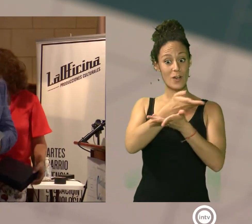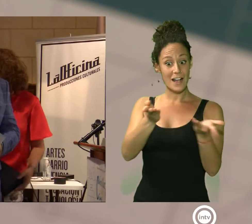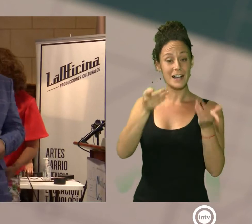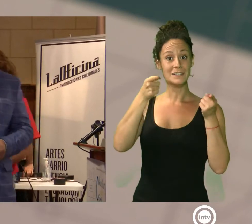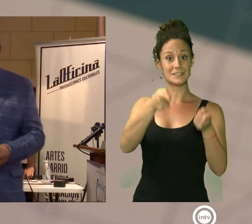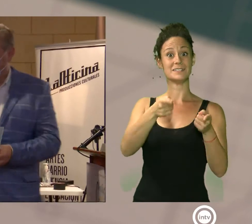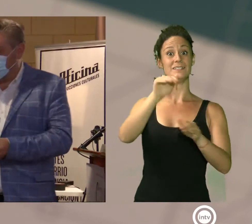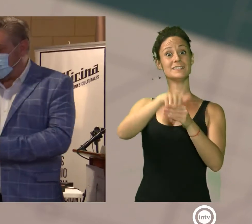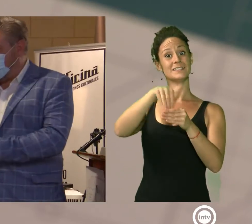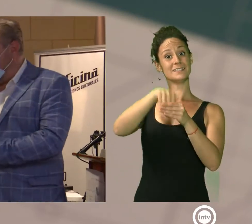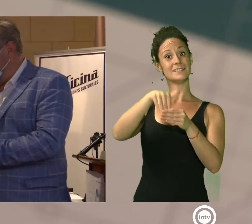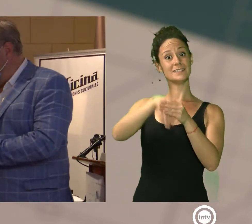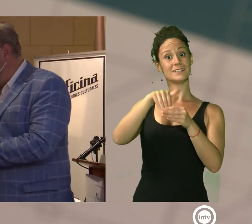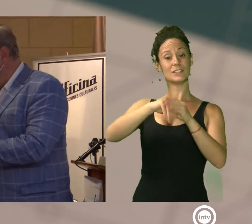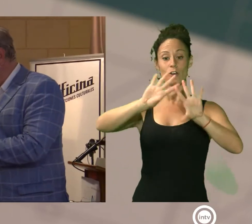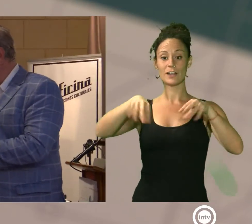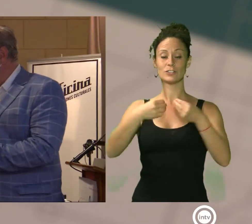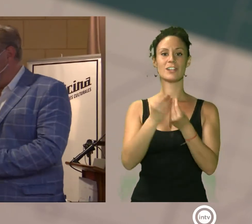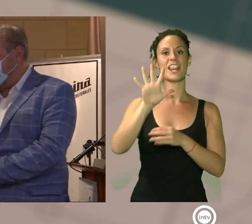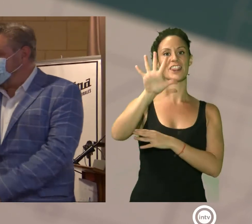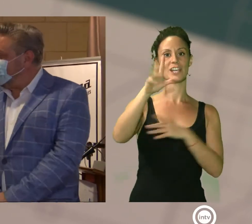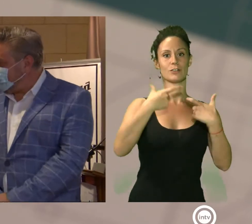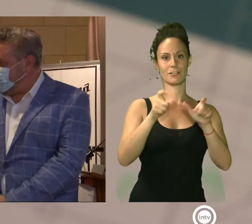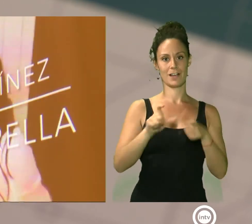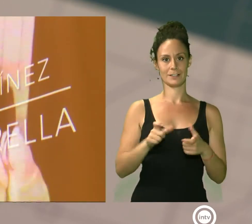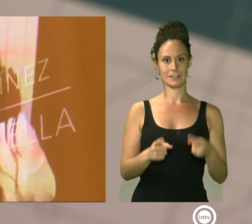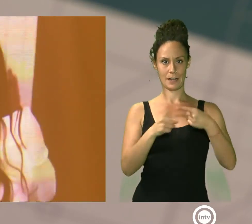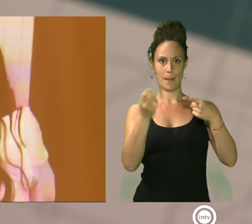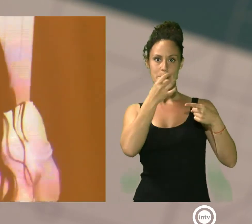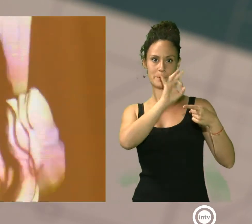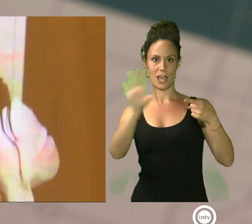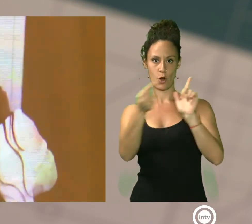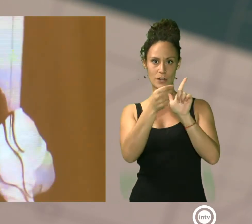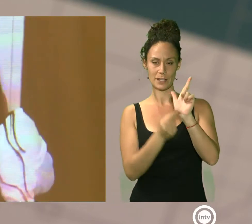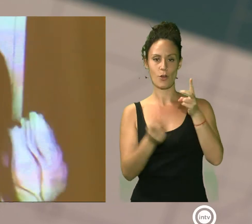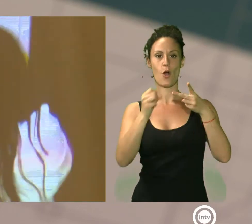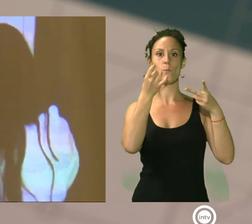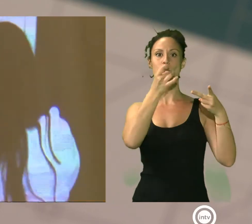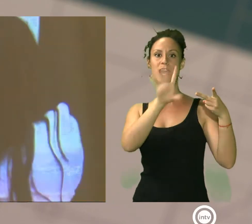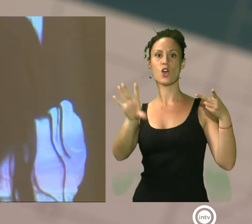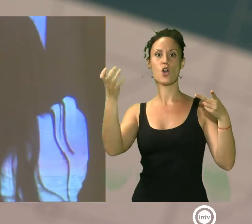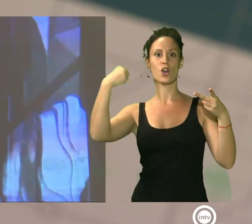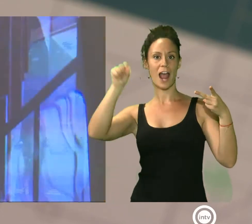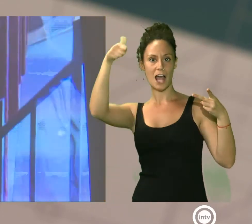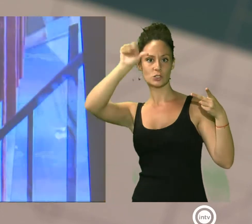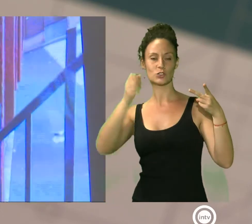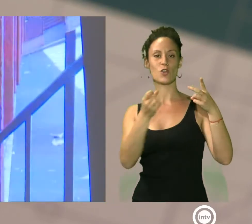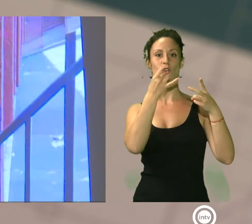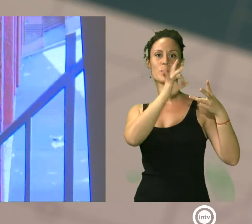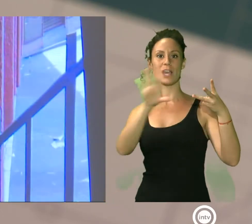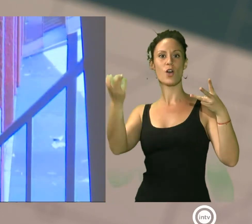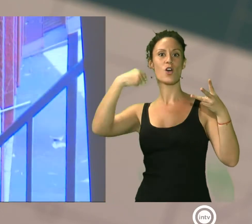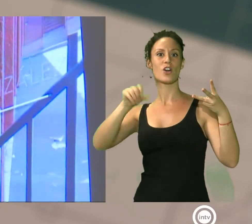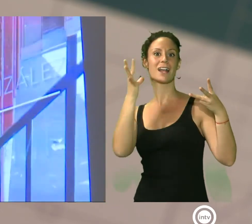ejercer su voto en un total de cinco categorías. Mejor guión, mejor actor, mejor actriz, fotografía y